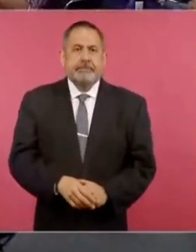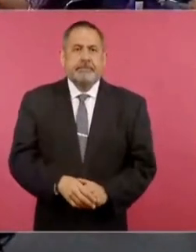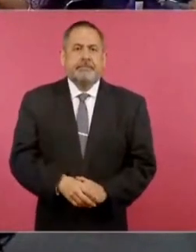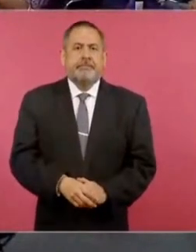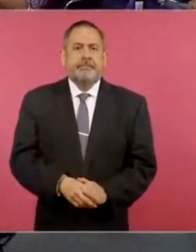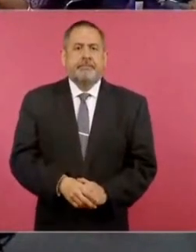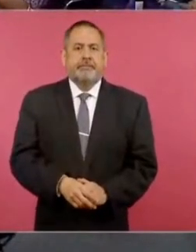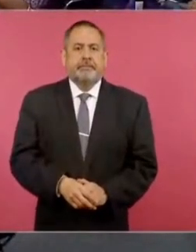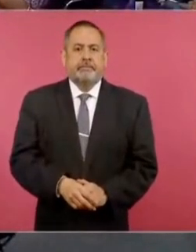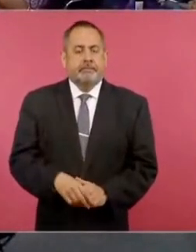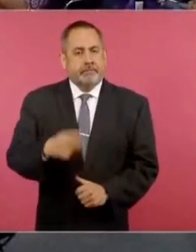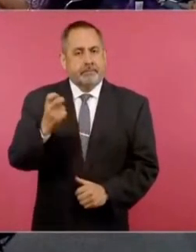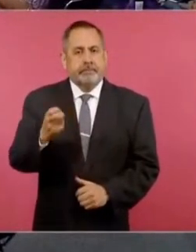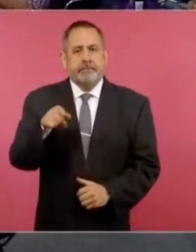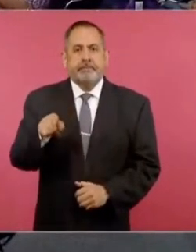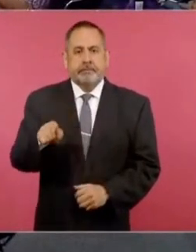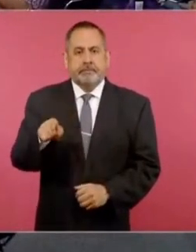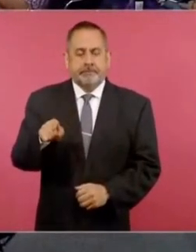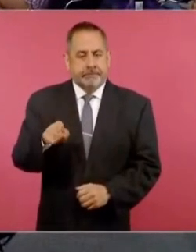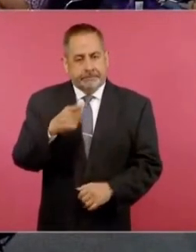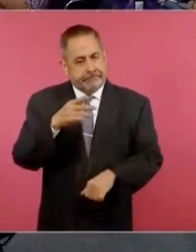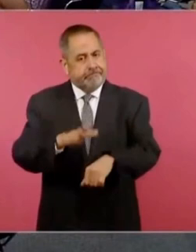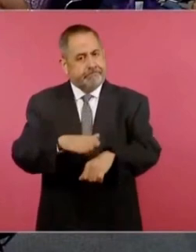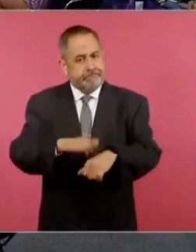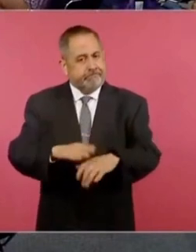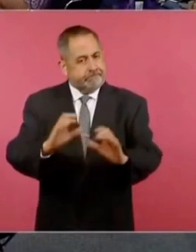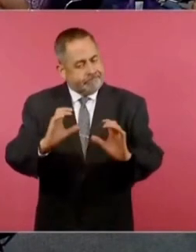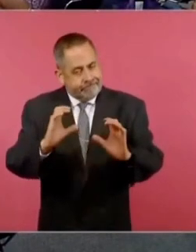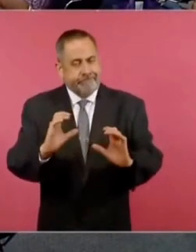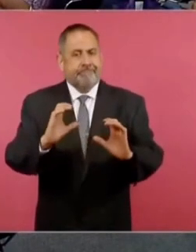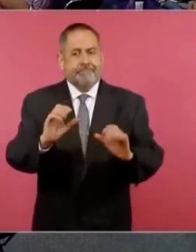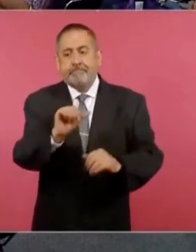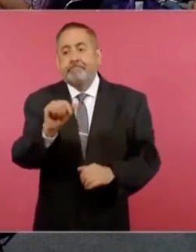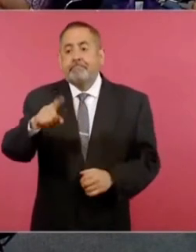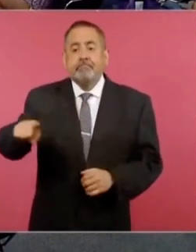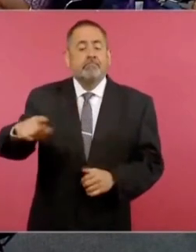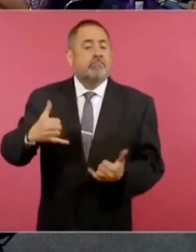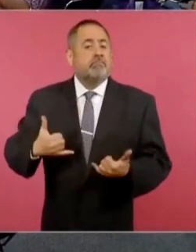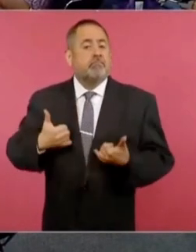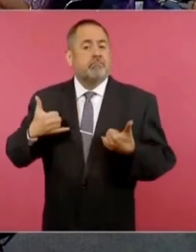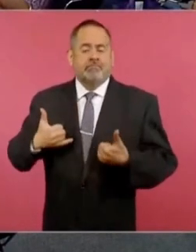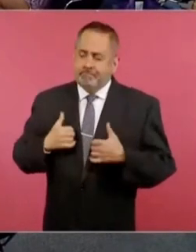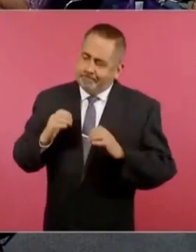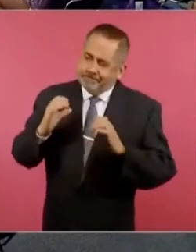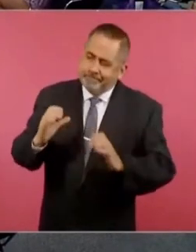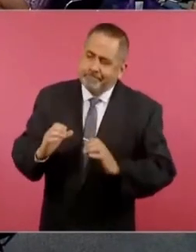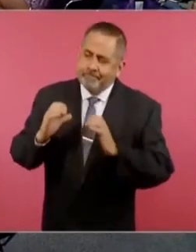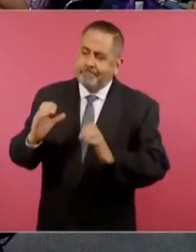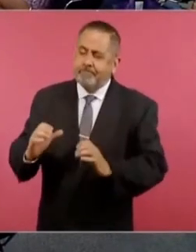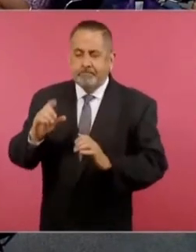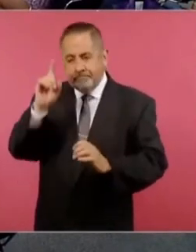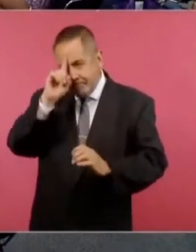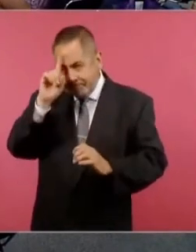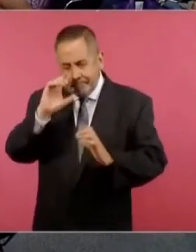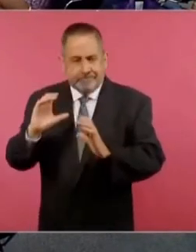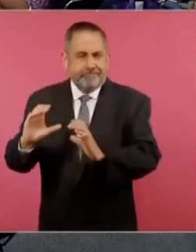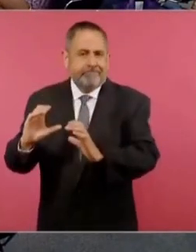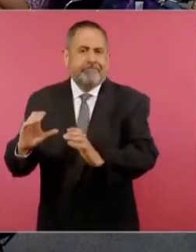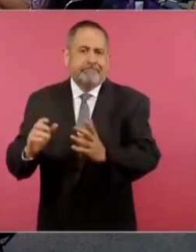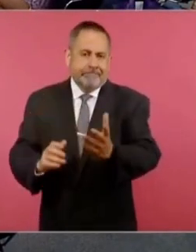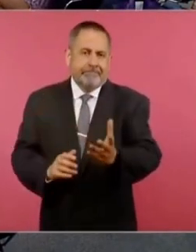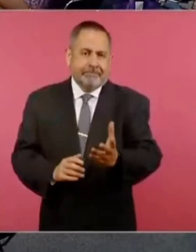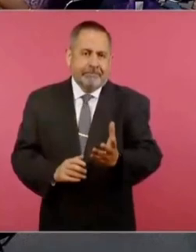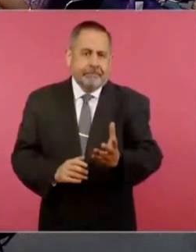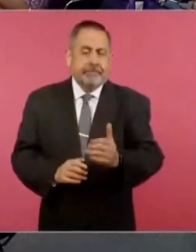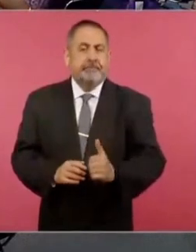Por eso, cuidar a los jóvenes. Si yo